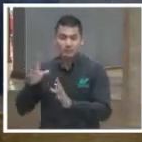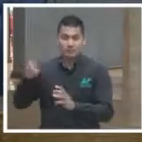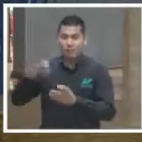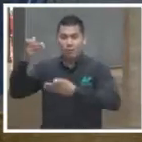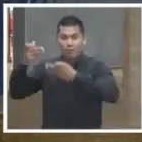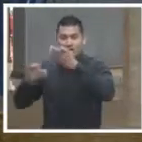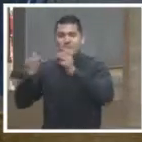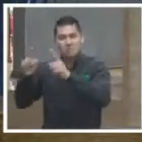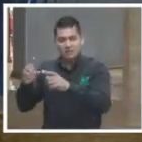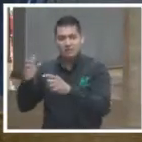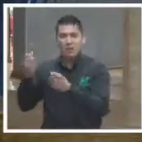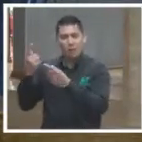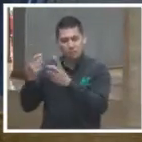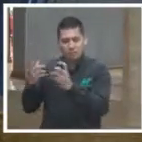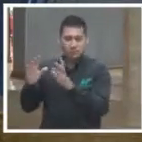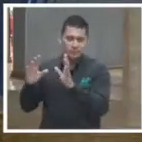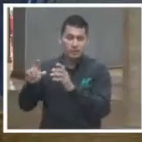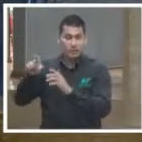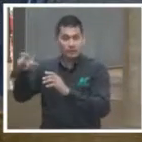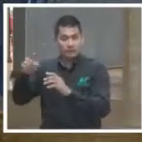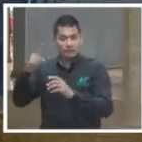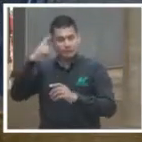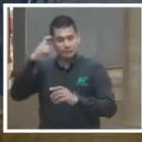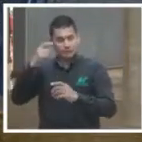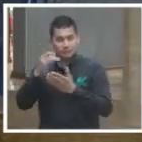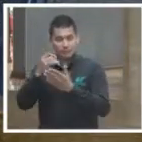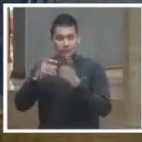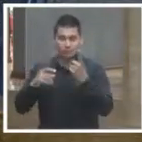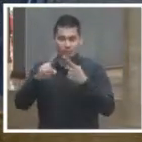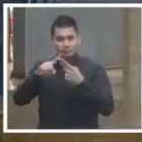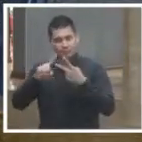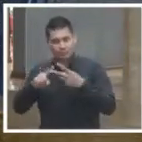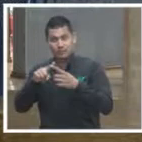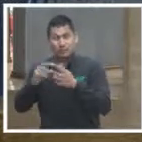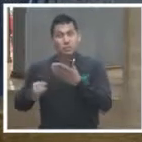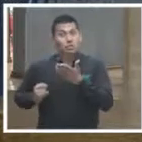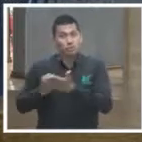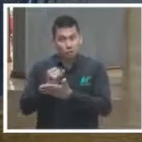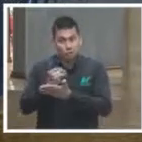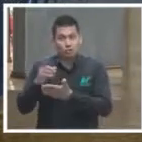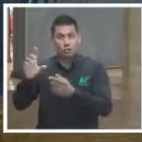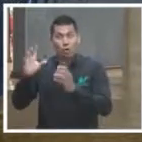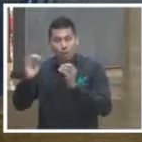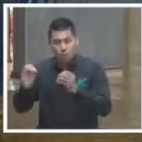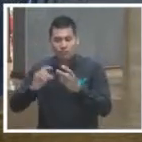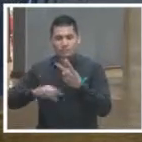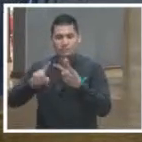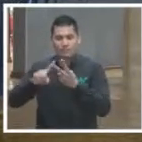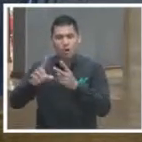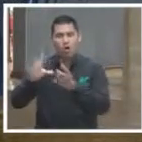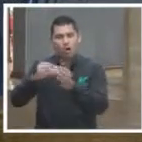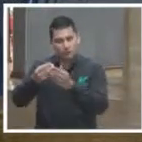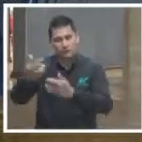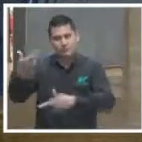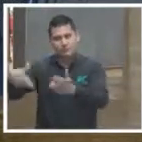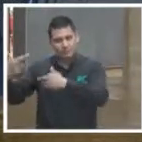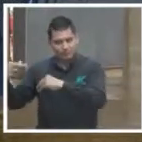también lo sabemos, uno pues tomar la decisión, cómo la tomó de liberar, la otra, que se repusiera el procedimiento.